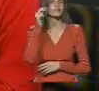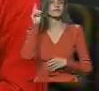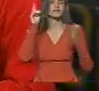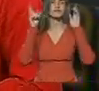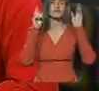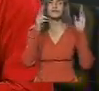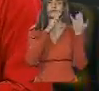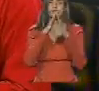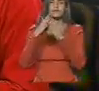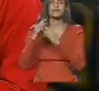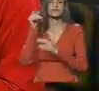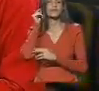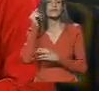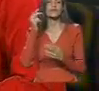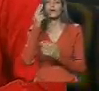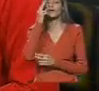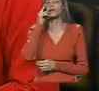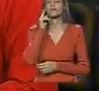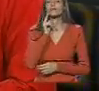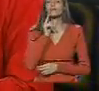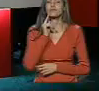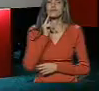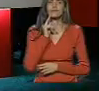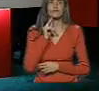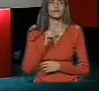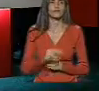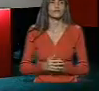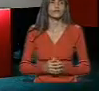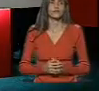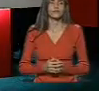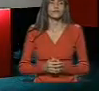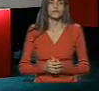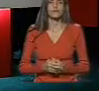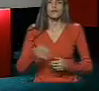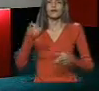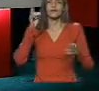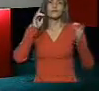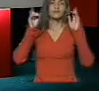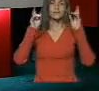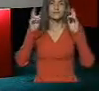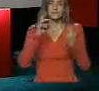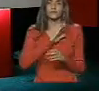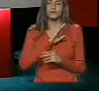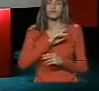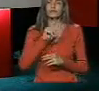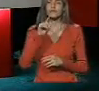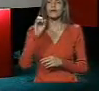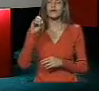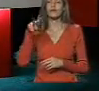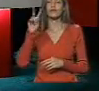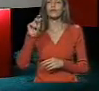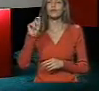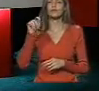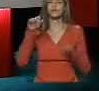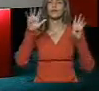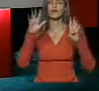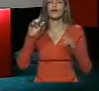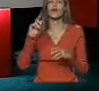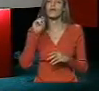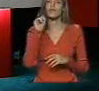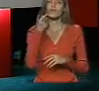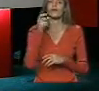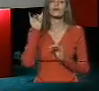Comunitaria de la Mujer Bolivariana, en Radio La Nuestra, 102.9 en Guarena,